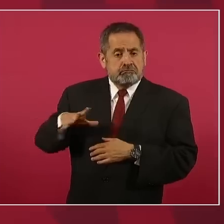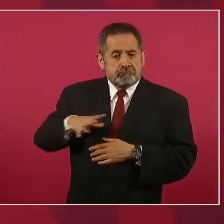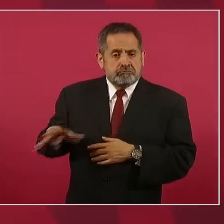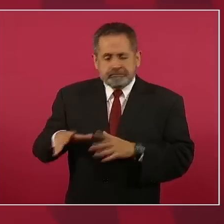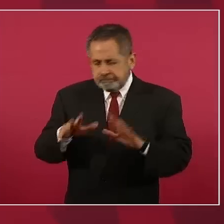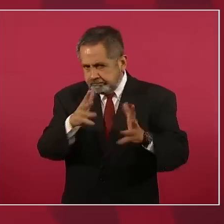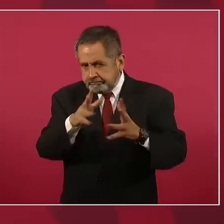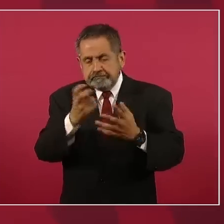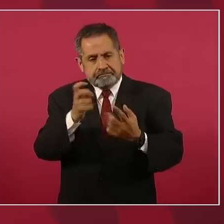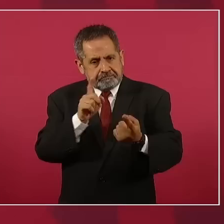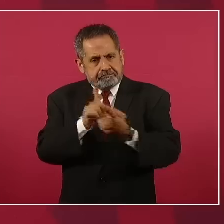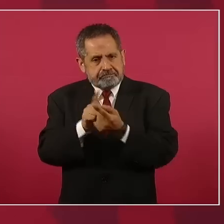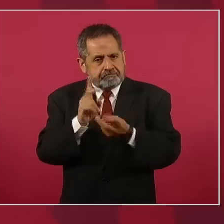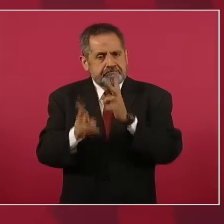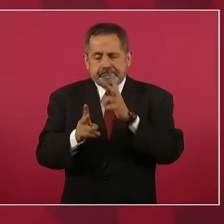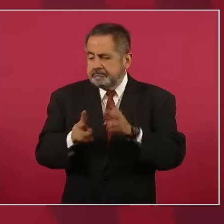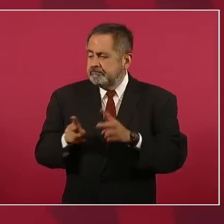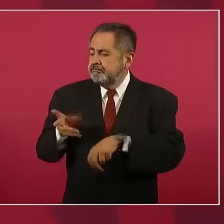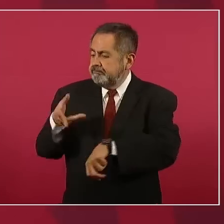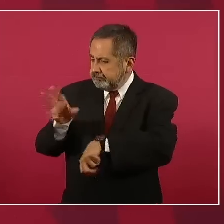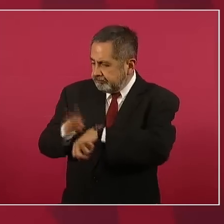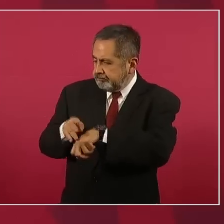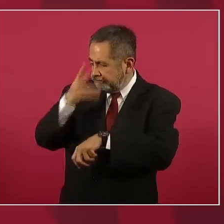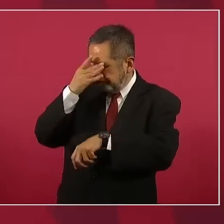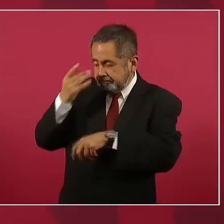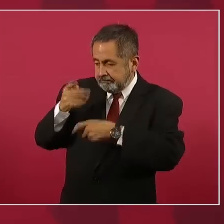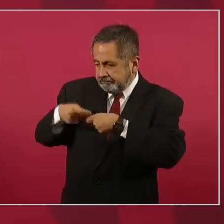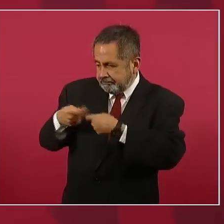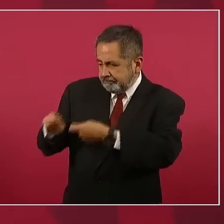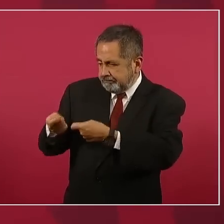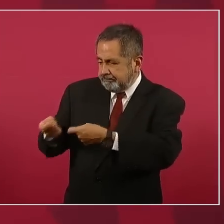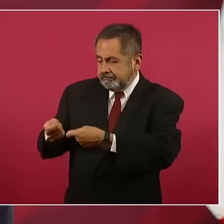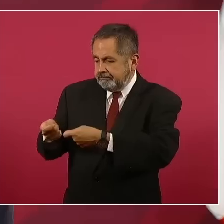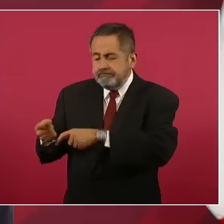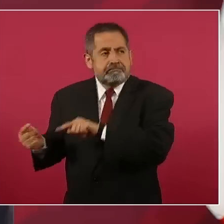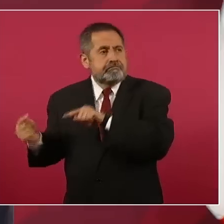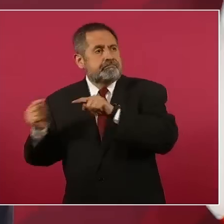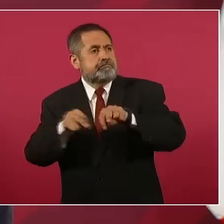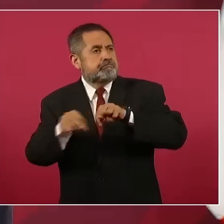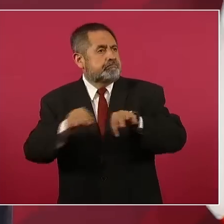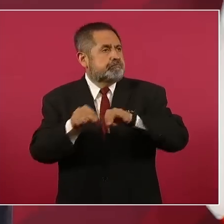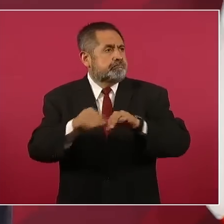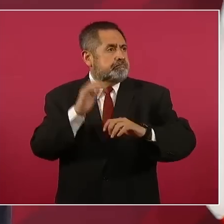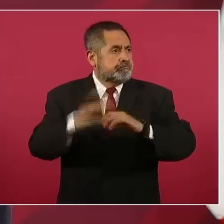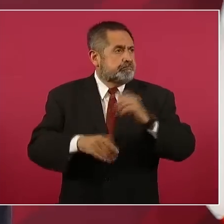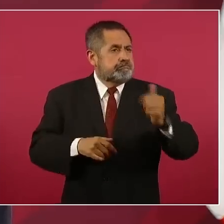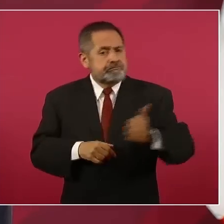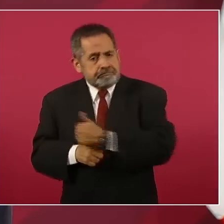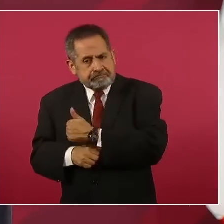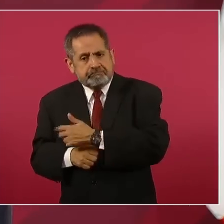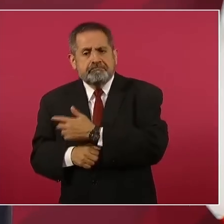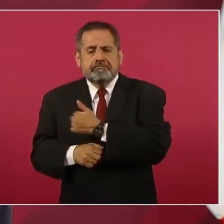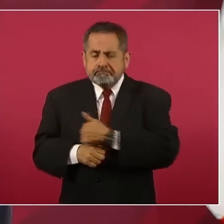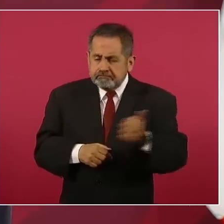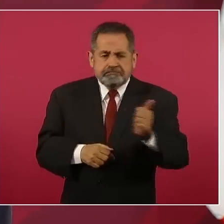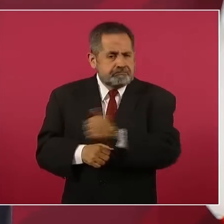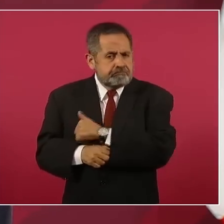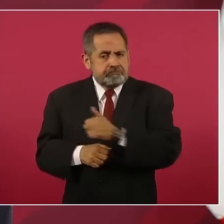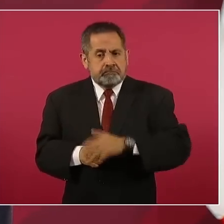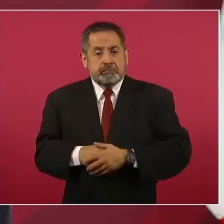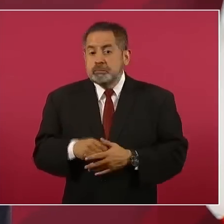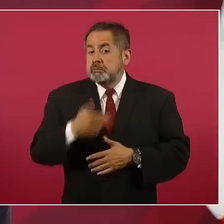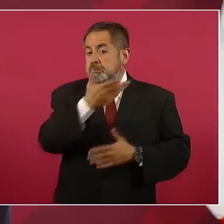lo que se necesita y eso lo propusimos y se va a